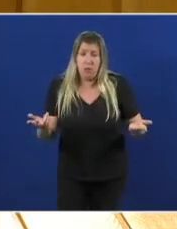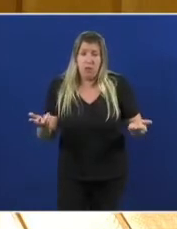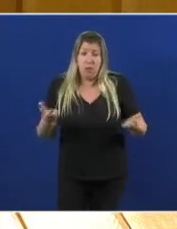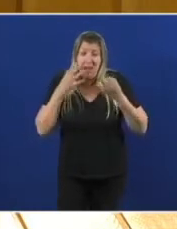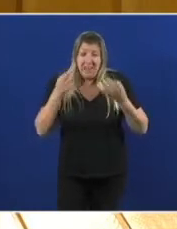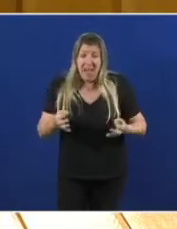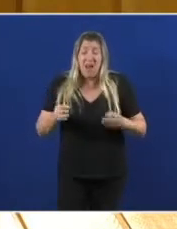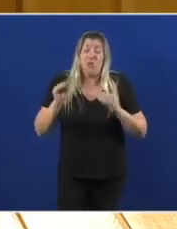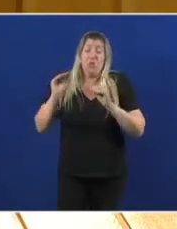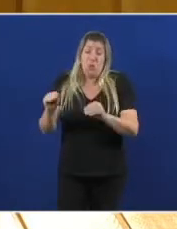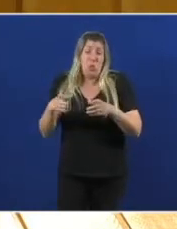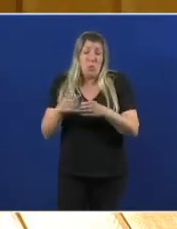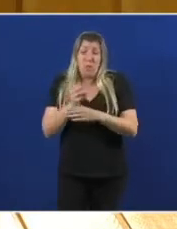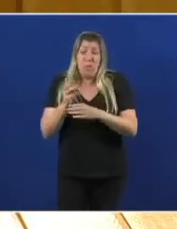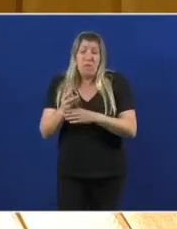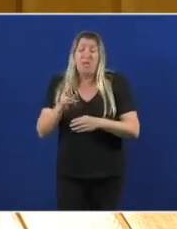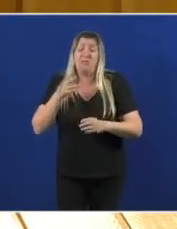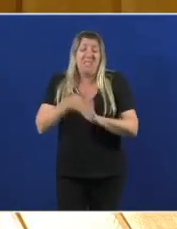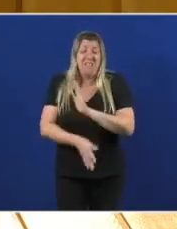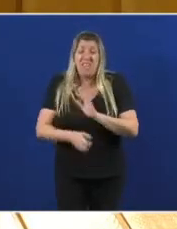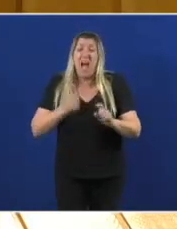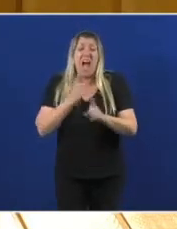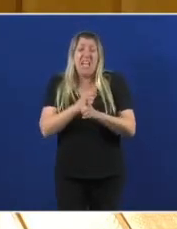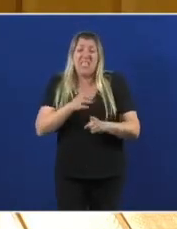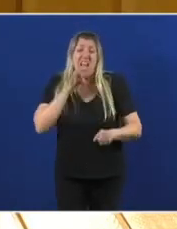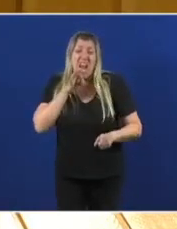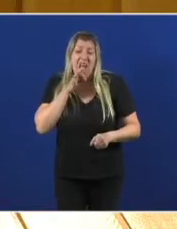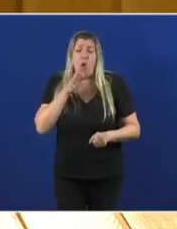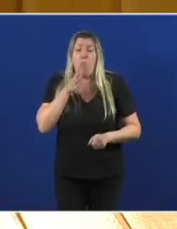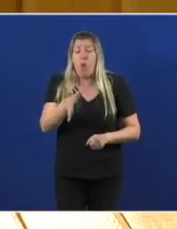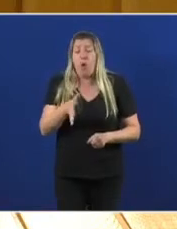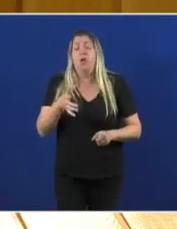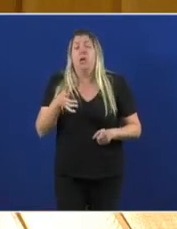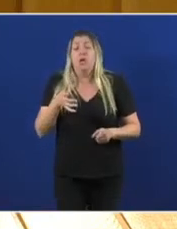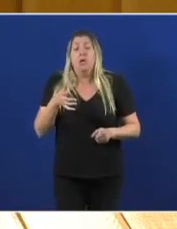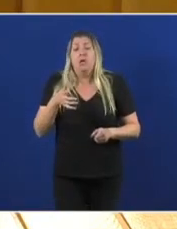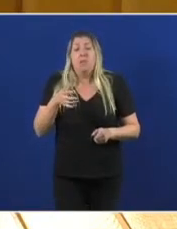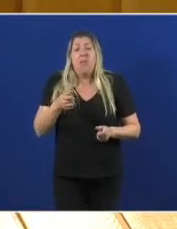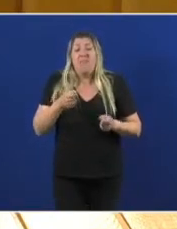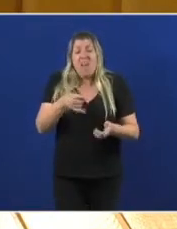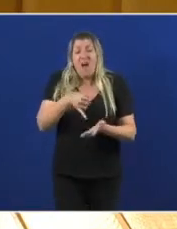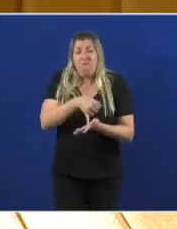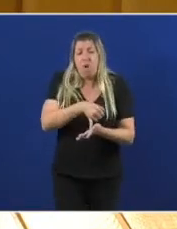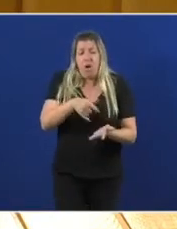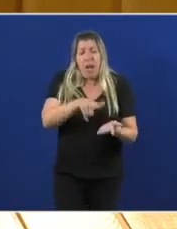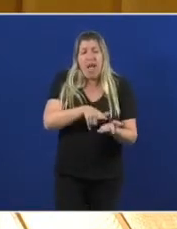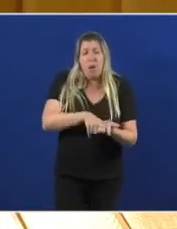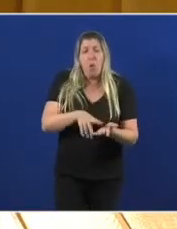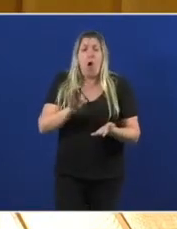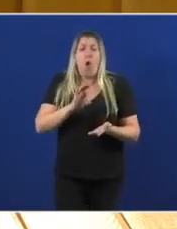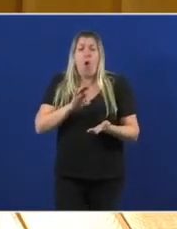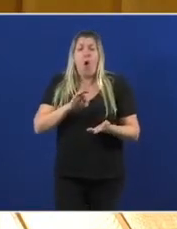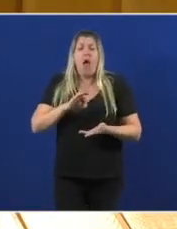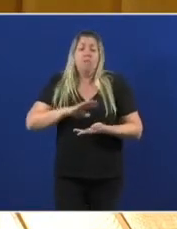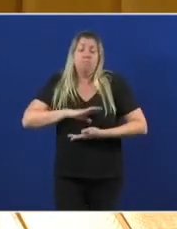anti-galego porque cuestiona o noso autogoverno o noso idioma e aposta por un centralismo que é letal